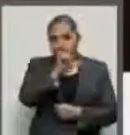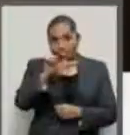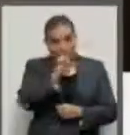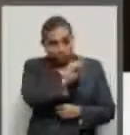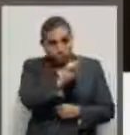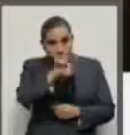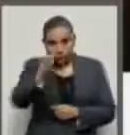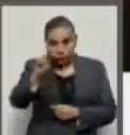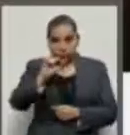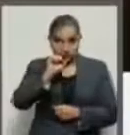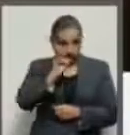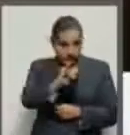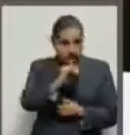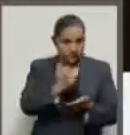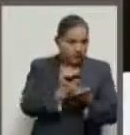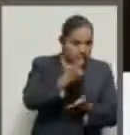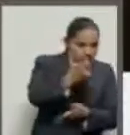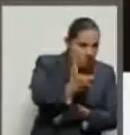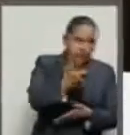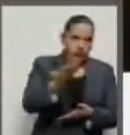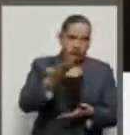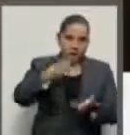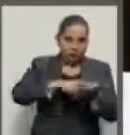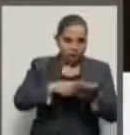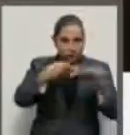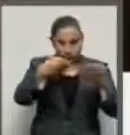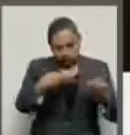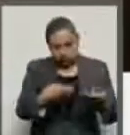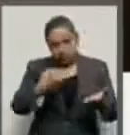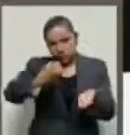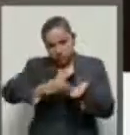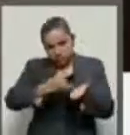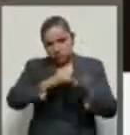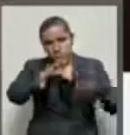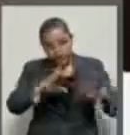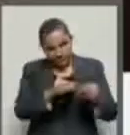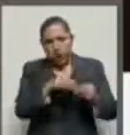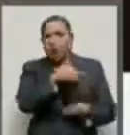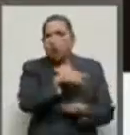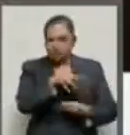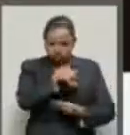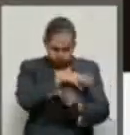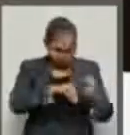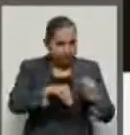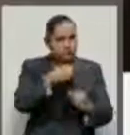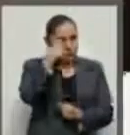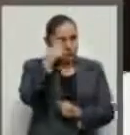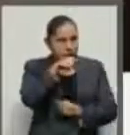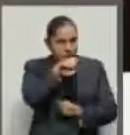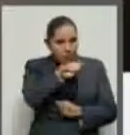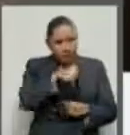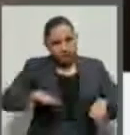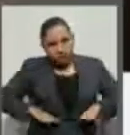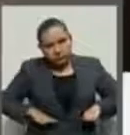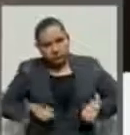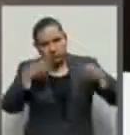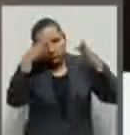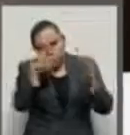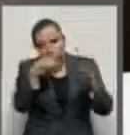contribuyentes que incentivan la formalidad y la ampliación del padrón de contribuyentes,